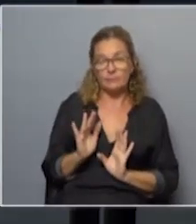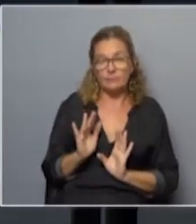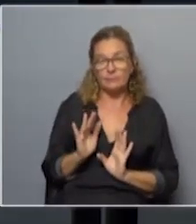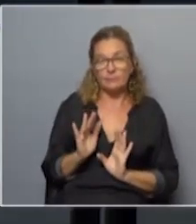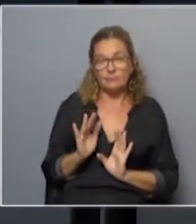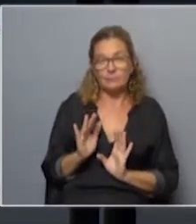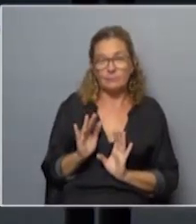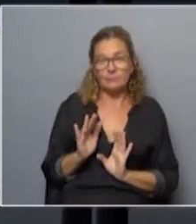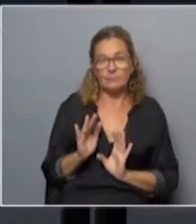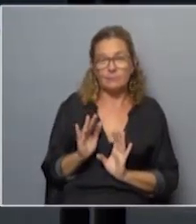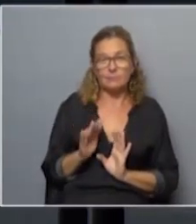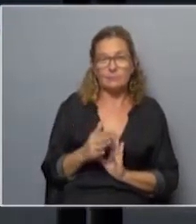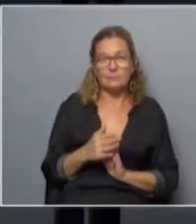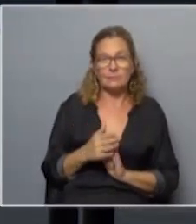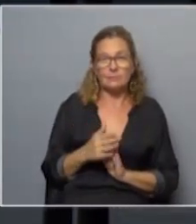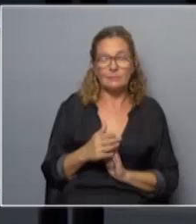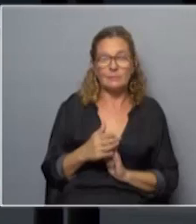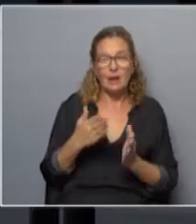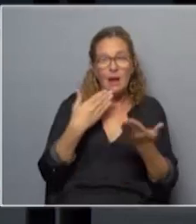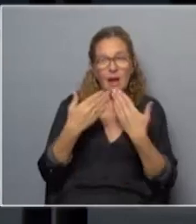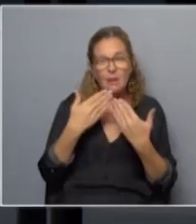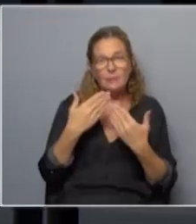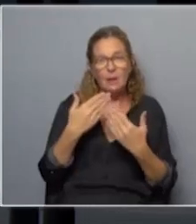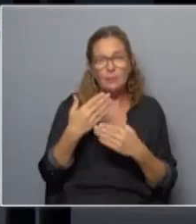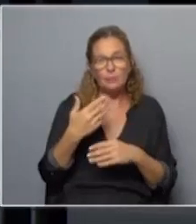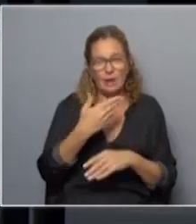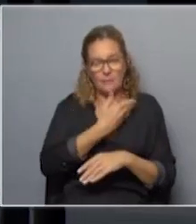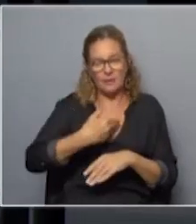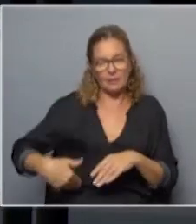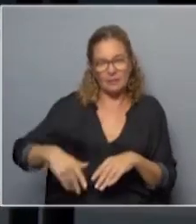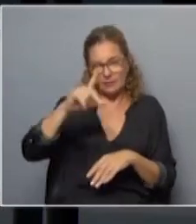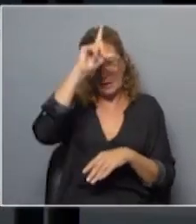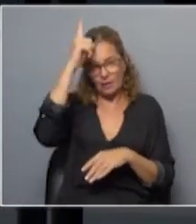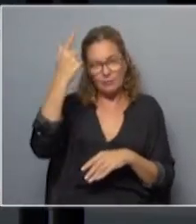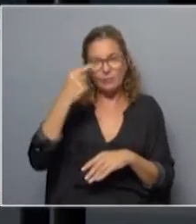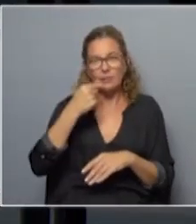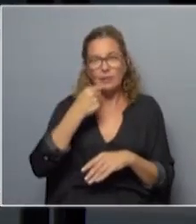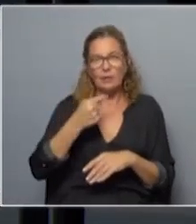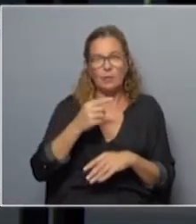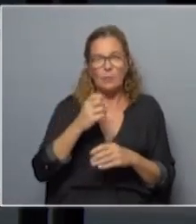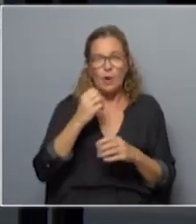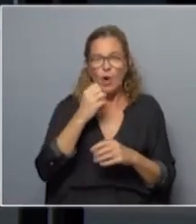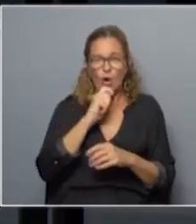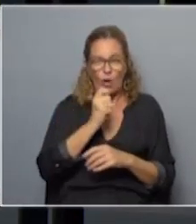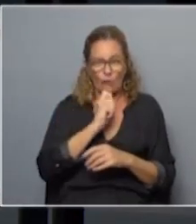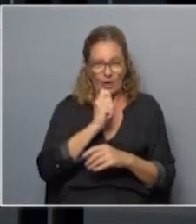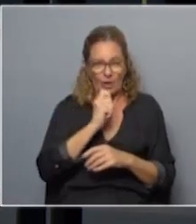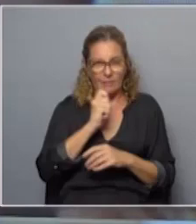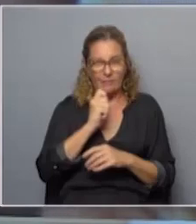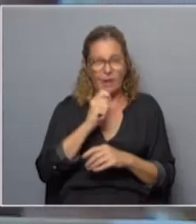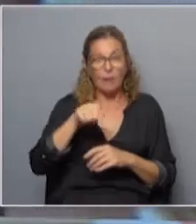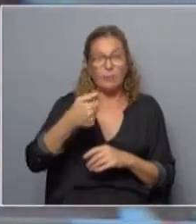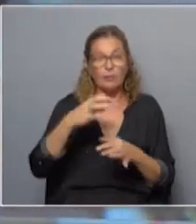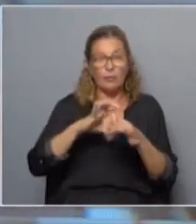perdón. No, no, no. Bueno, hablabas de la figura del presidente Luis Lacalle Pou, se confirmó que va a brindar una conferencia de prensa el